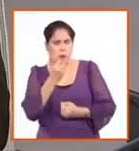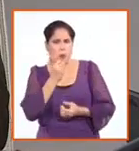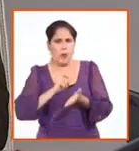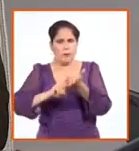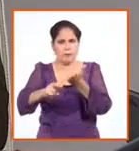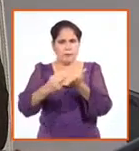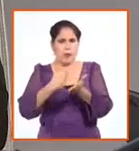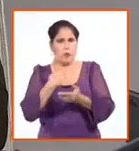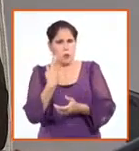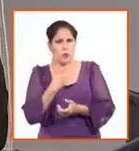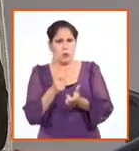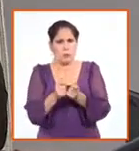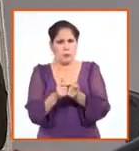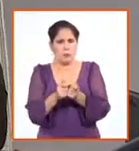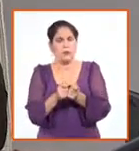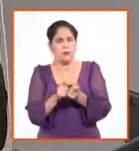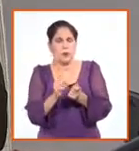tenemos todos los elementos, los argumentos para explicarlo. limpiar es dicen es ¡hormos! queiances